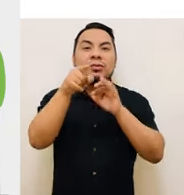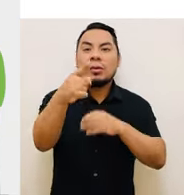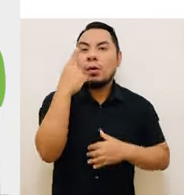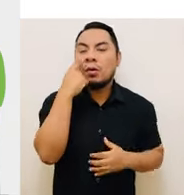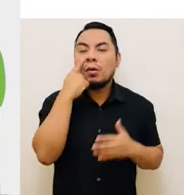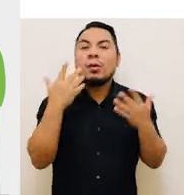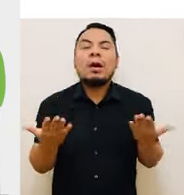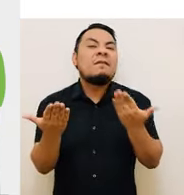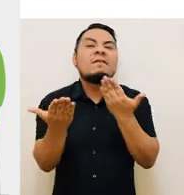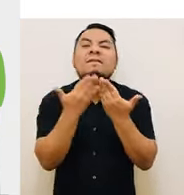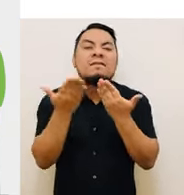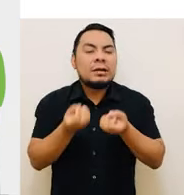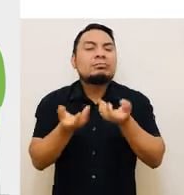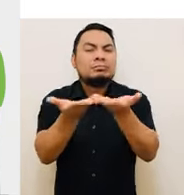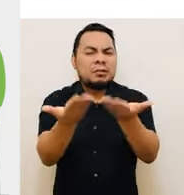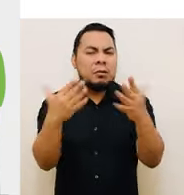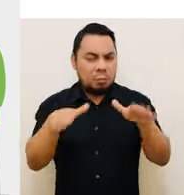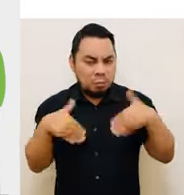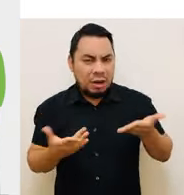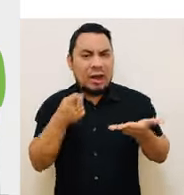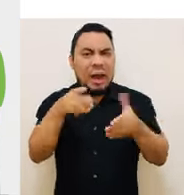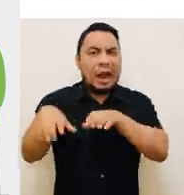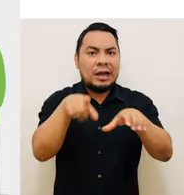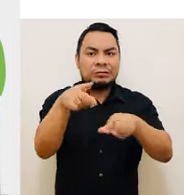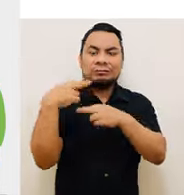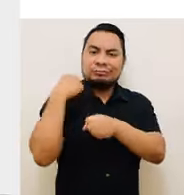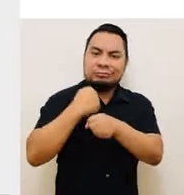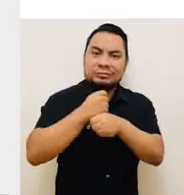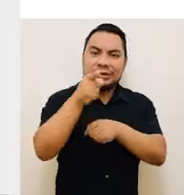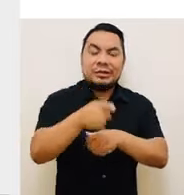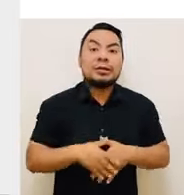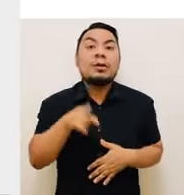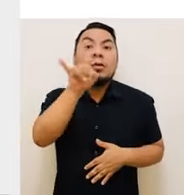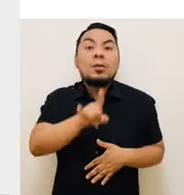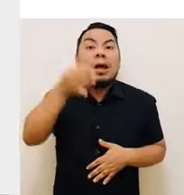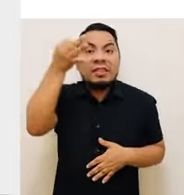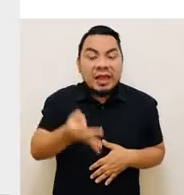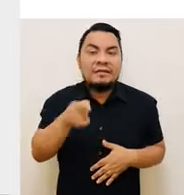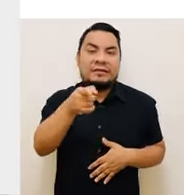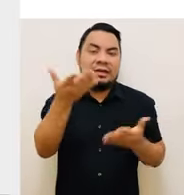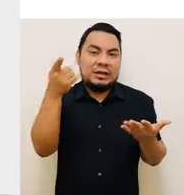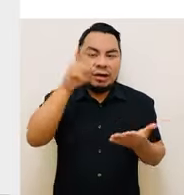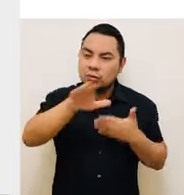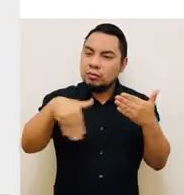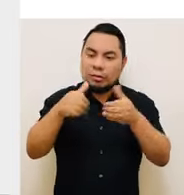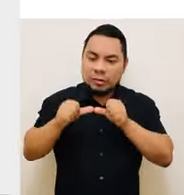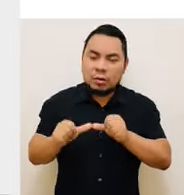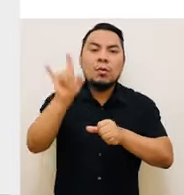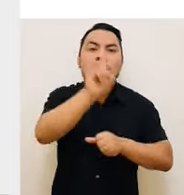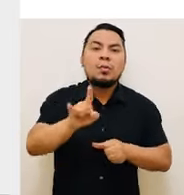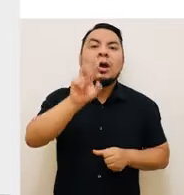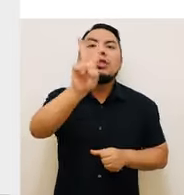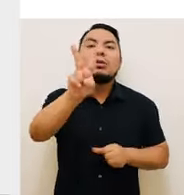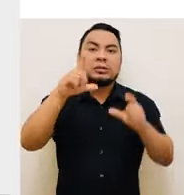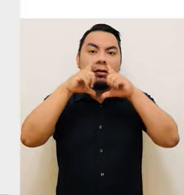conozcas las facilidades que tendrás para ejercer tu función. Debes utilizar correctamente y de manera permanente dos